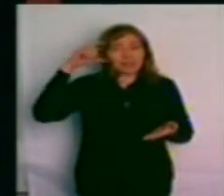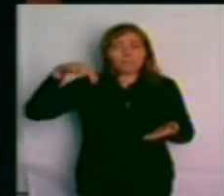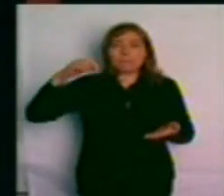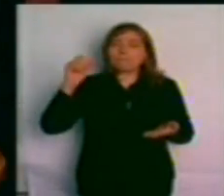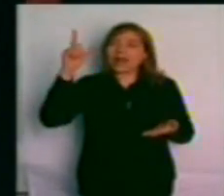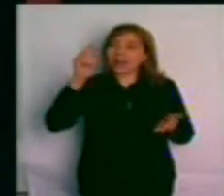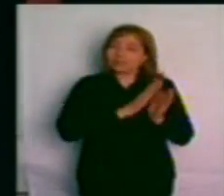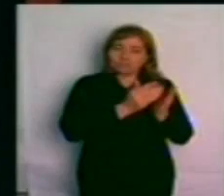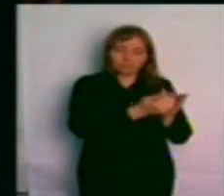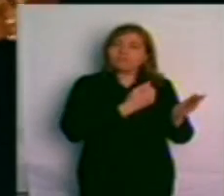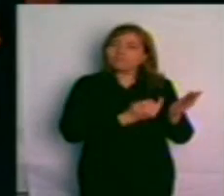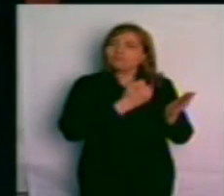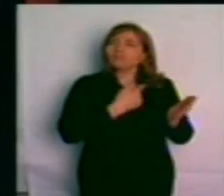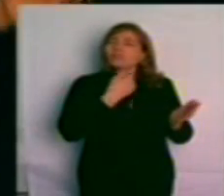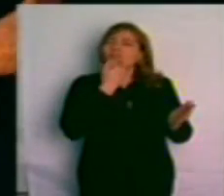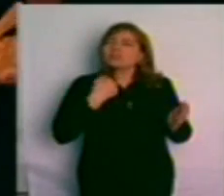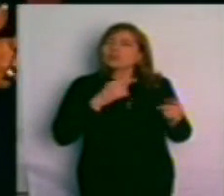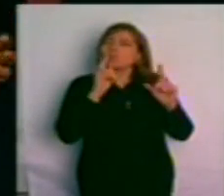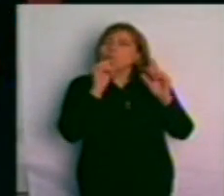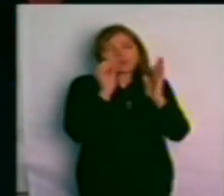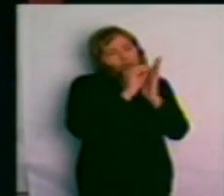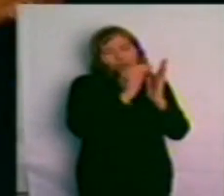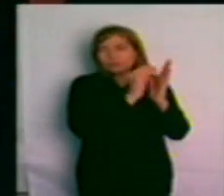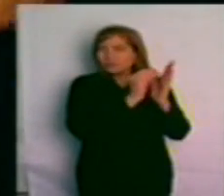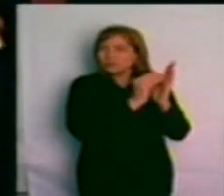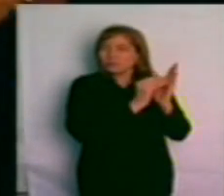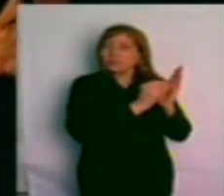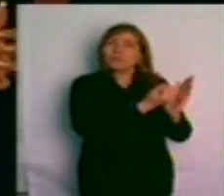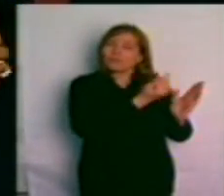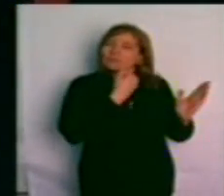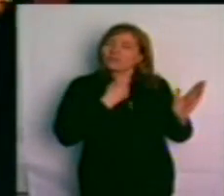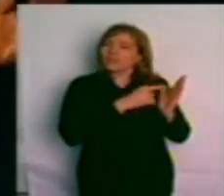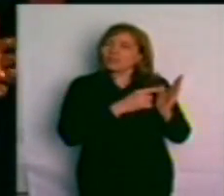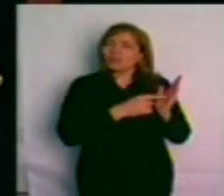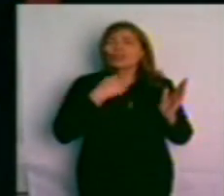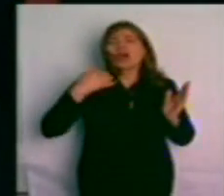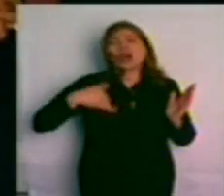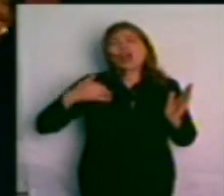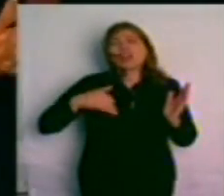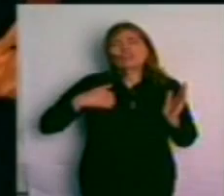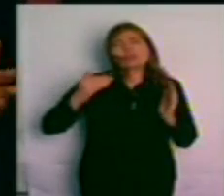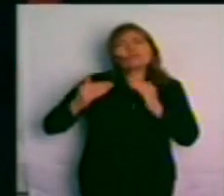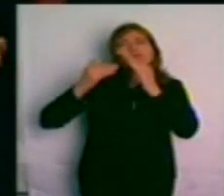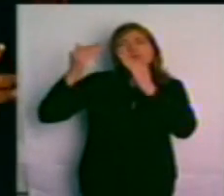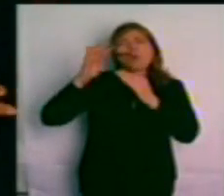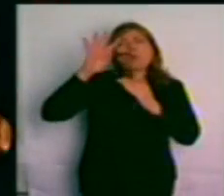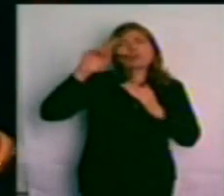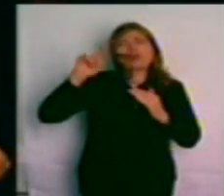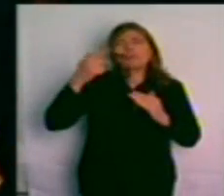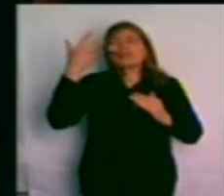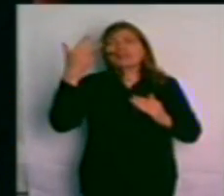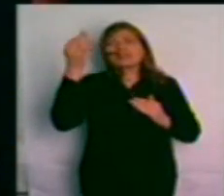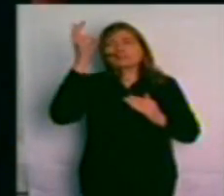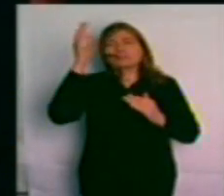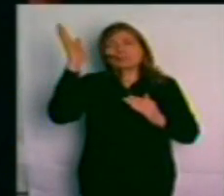donde rectifica cifras anteriores y nos habían dicho que íbamos a crecer al 4,3, hoy la propia